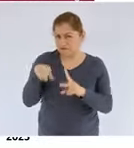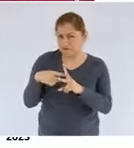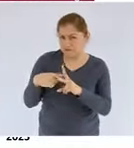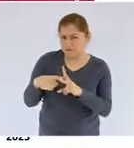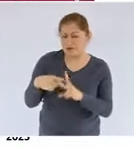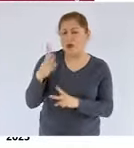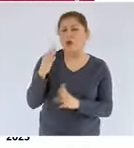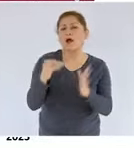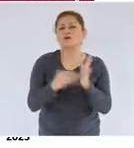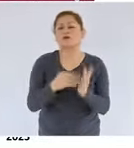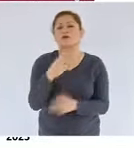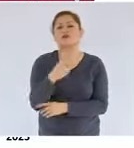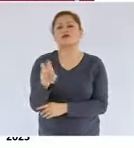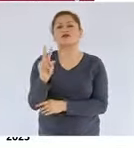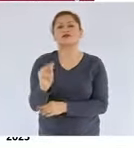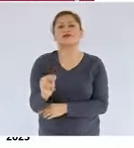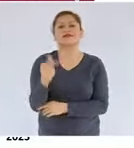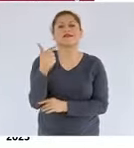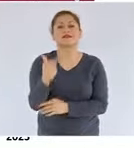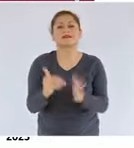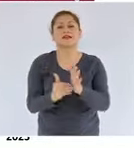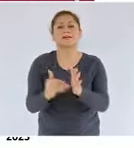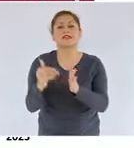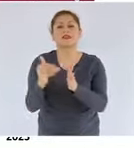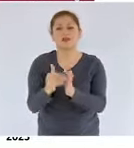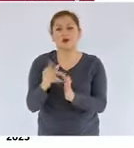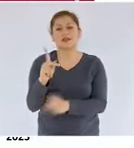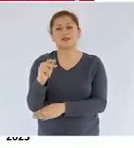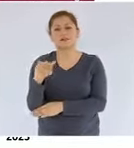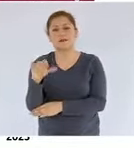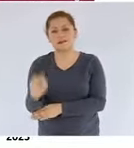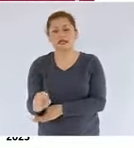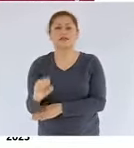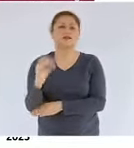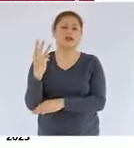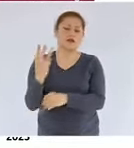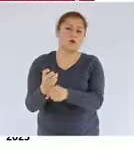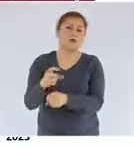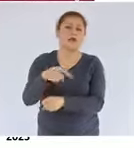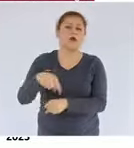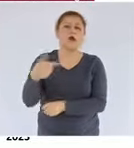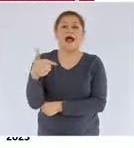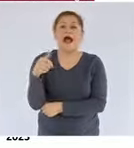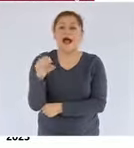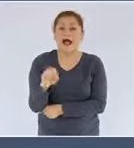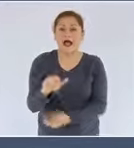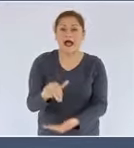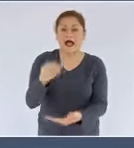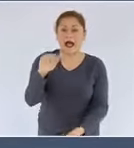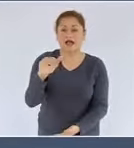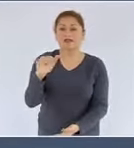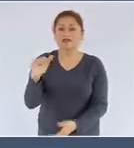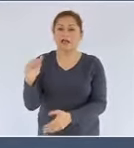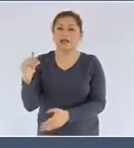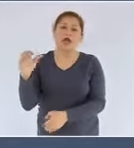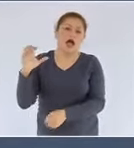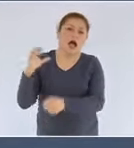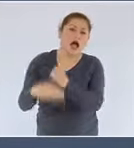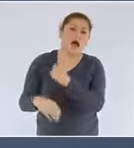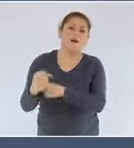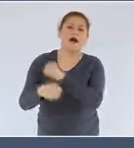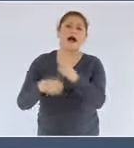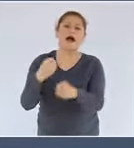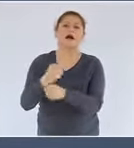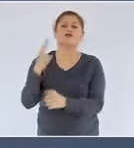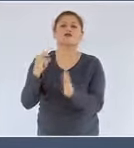cuatro mil doscientos ochenta y siete millones de pies cúbicos de gas por día a fines del dos mil veintitrés, lo que